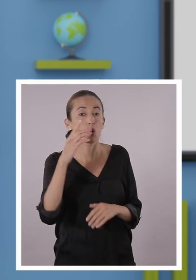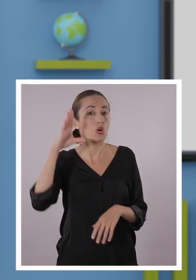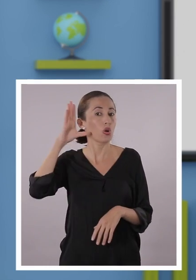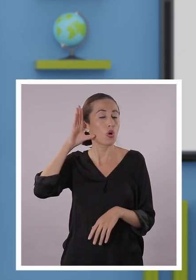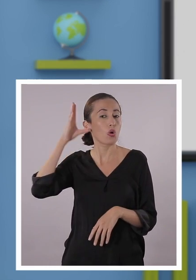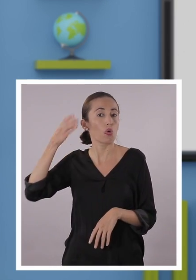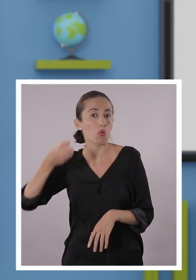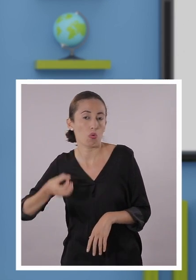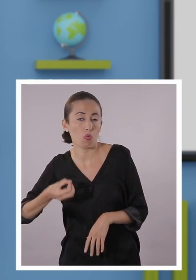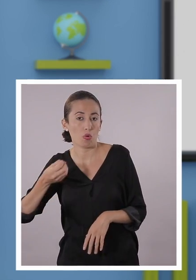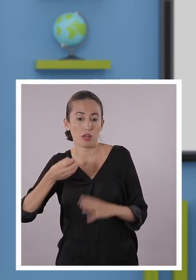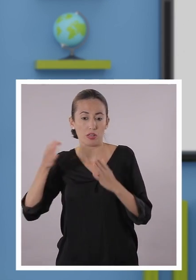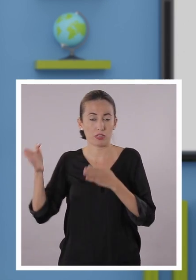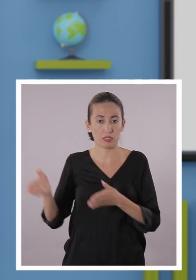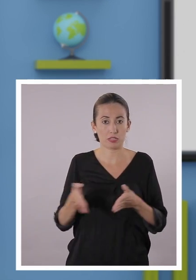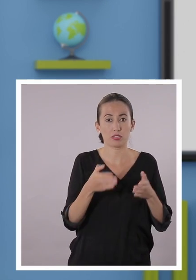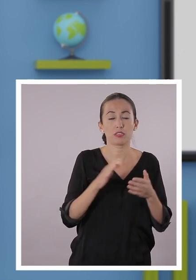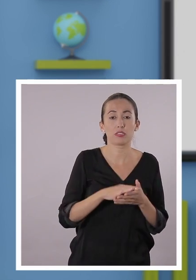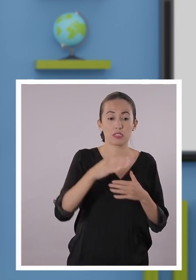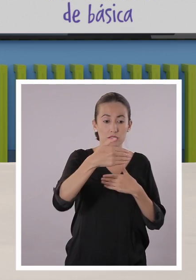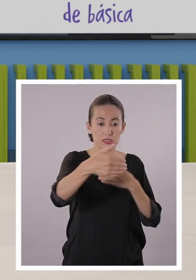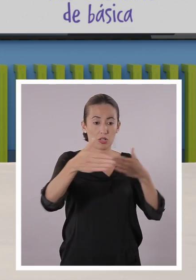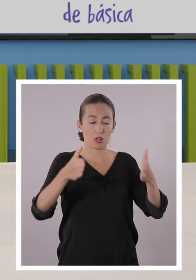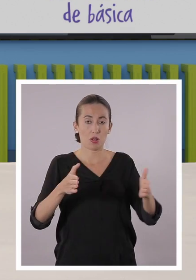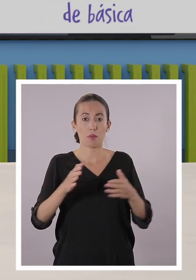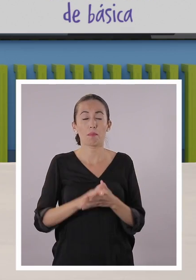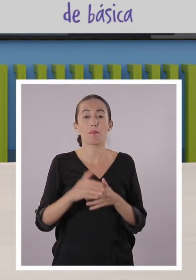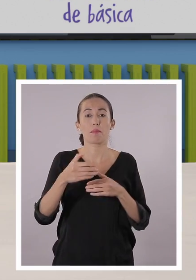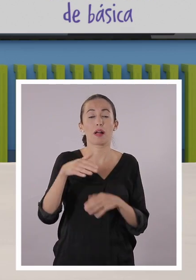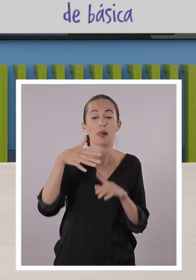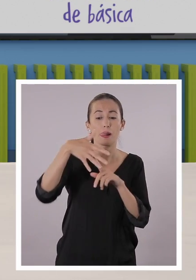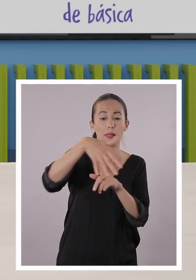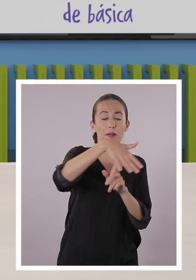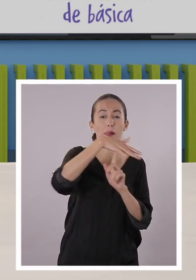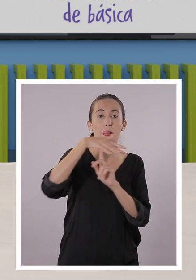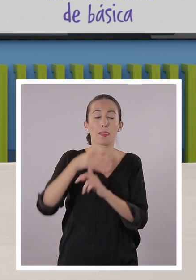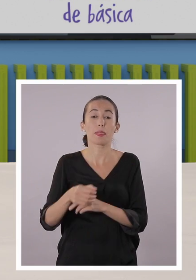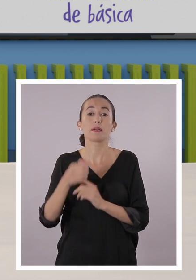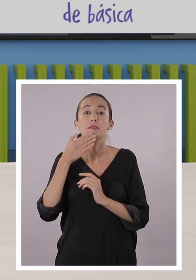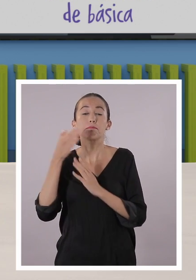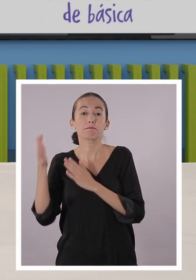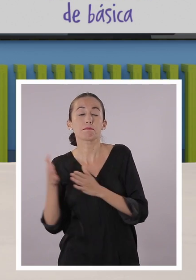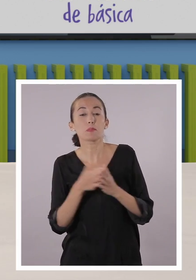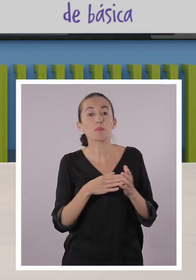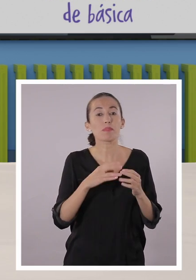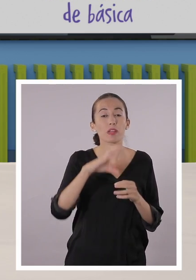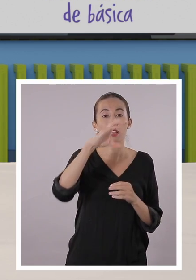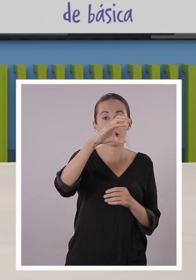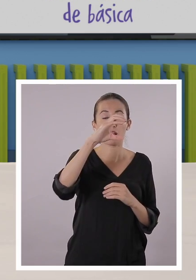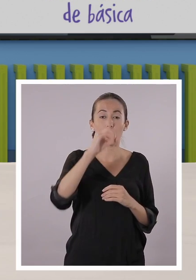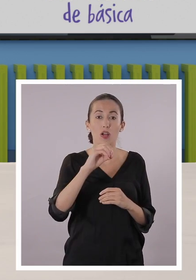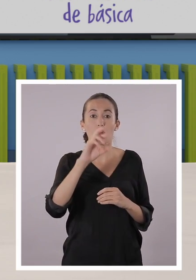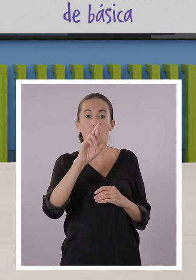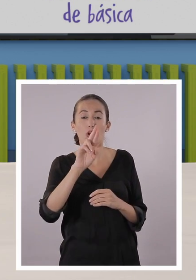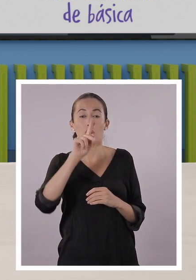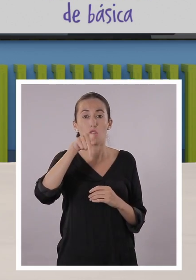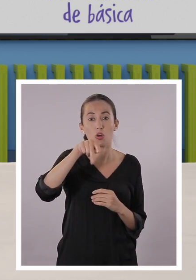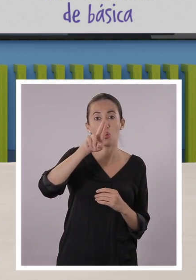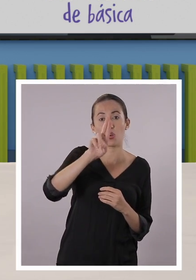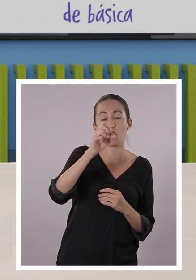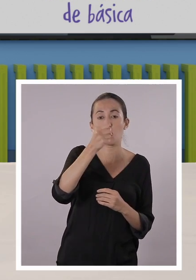en Cuenca la celebran con estos dulces en el Parque Calderón. En otras ciudades del Ecuador, el Corpus Christi es un desfile